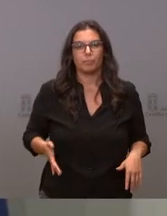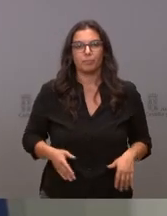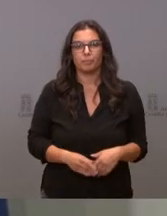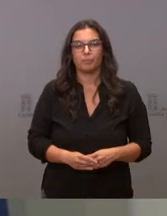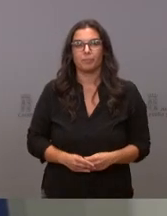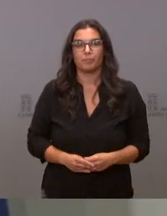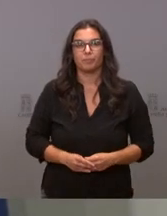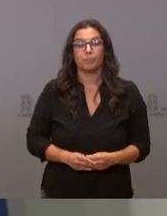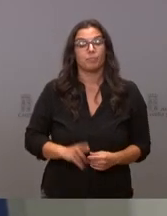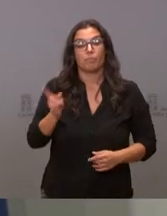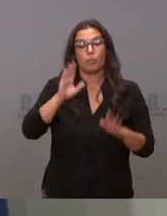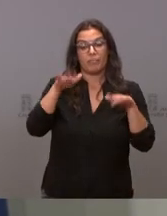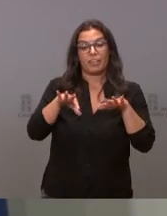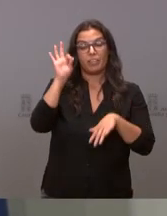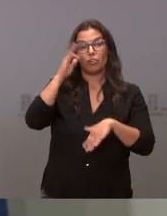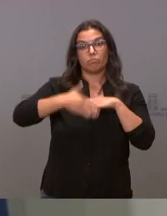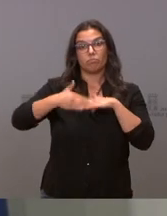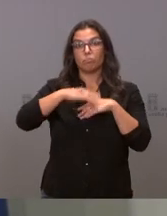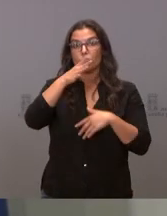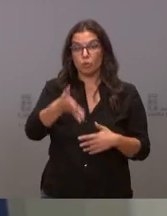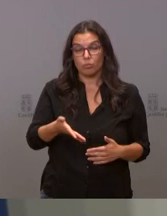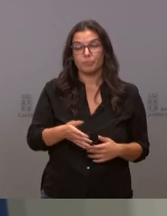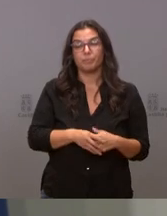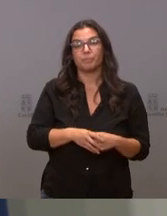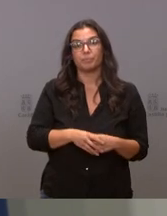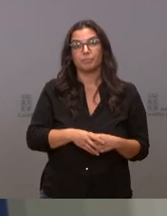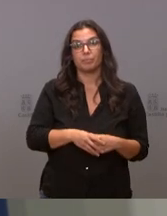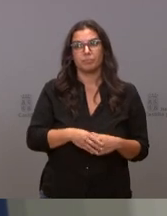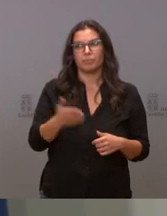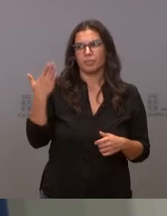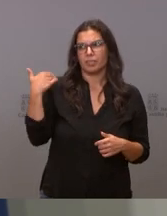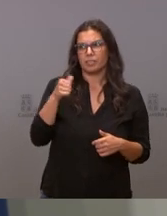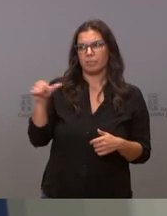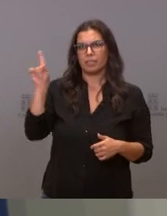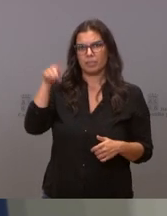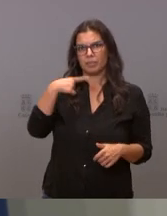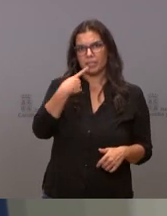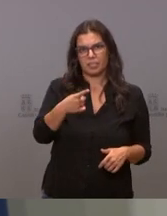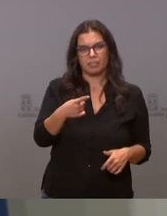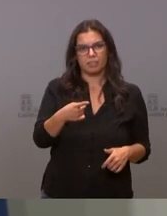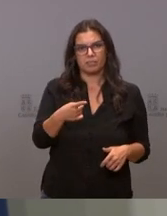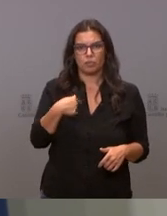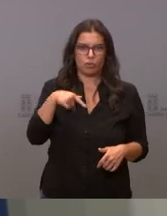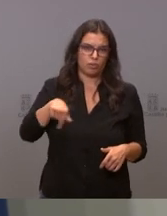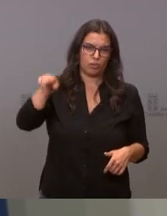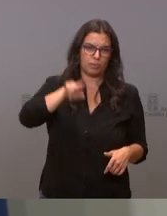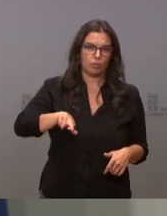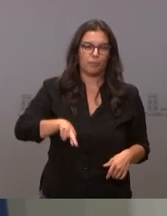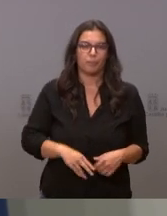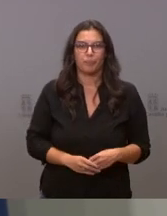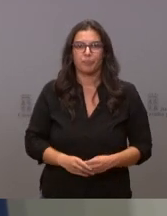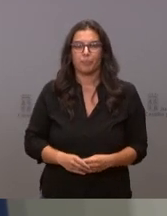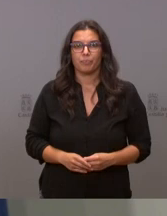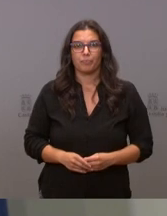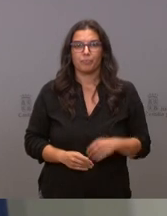no lo que nos ha llevado a tomar esta decisión es como dijimos yo creo que hace una semana también lo dije ya pero os lo repito hoy es